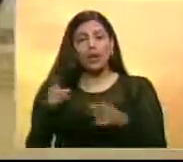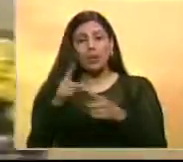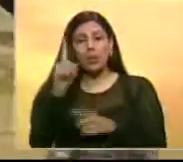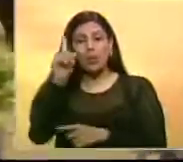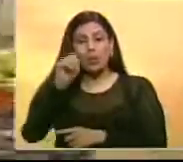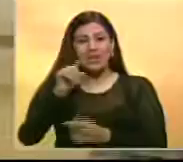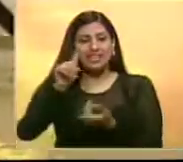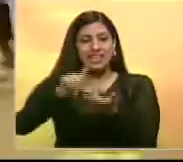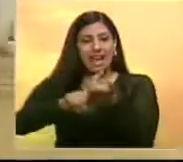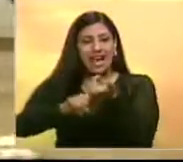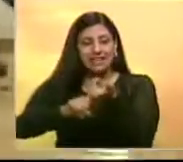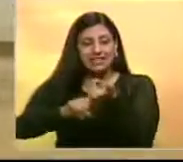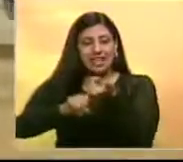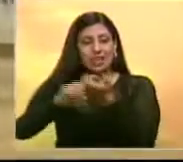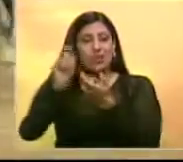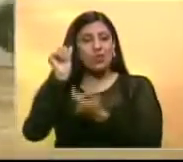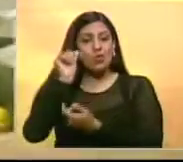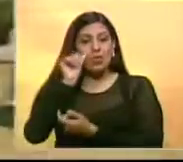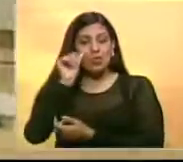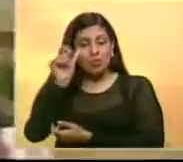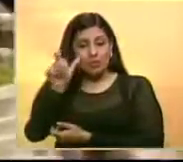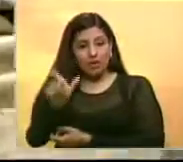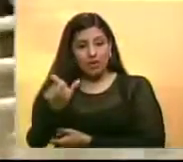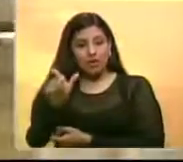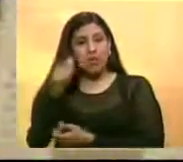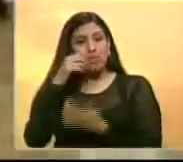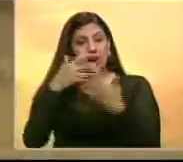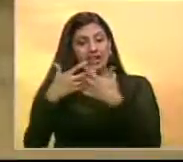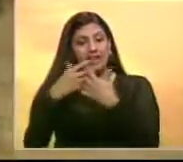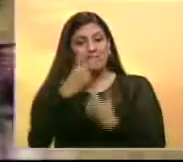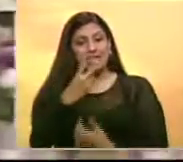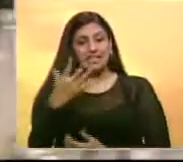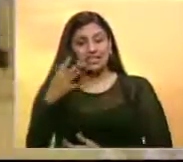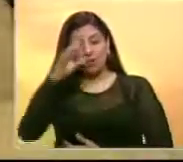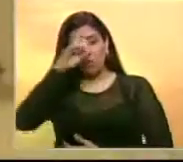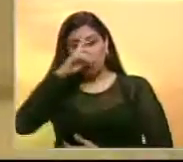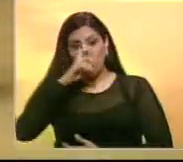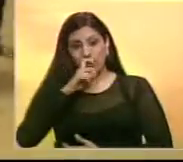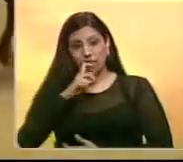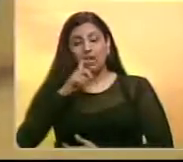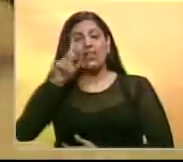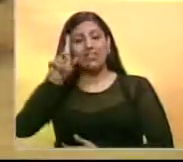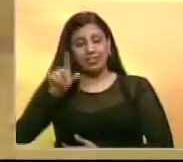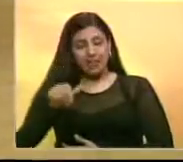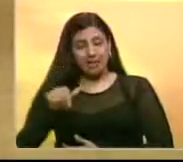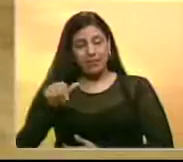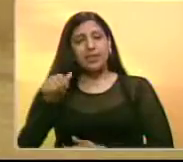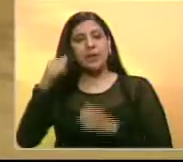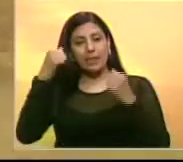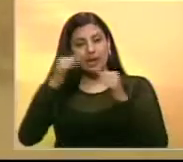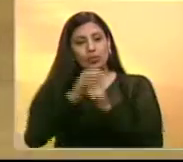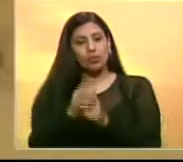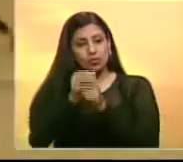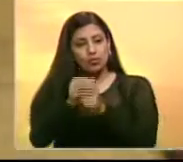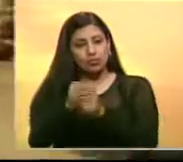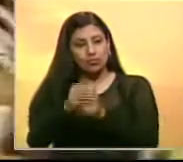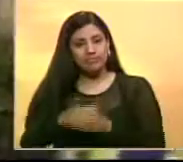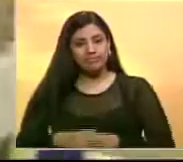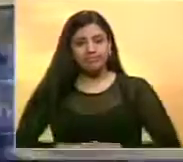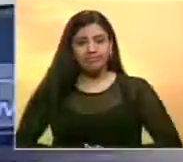mes de casado con Clementín Gautal estadounidense de 25 años que también practicaba la equitación